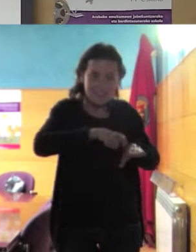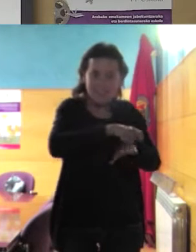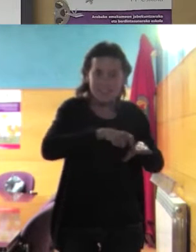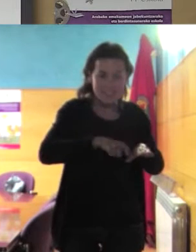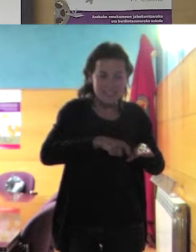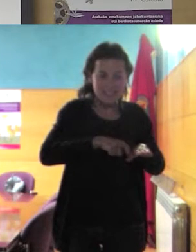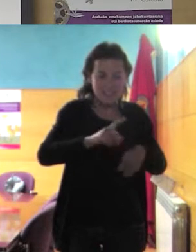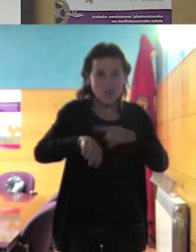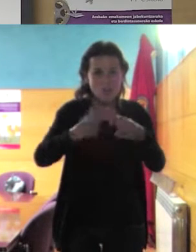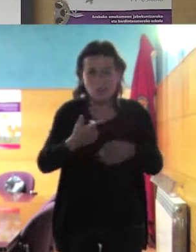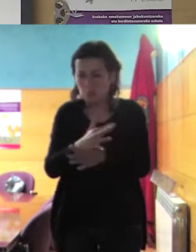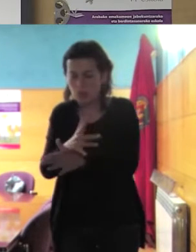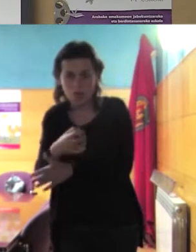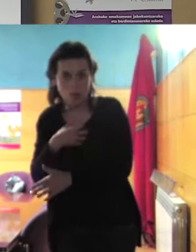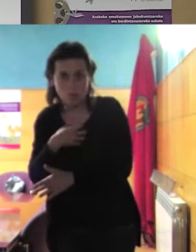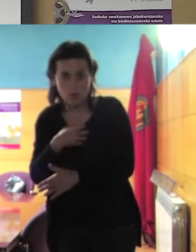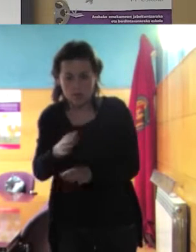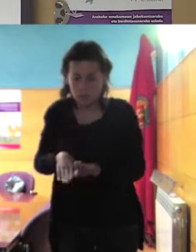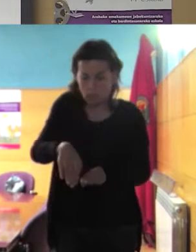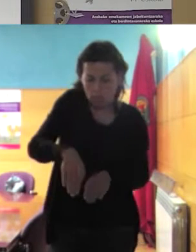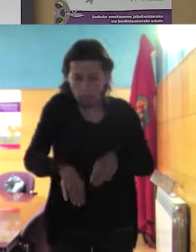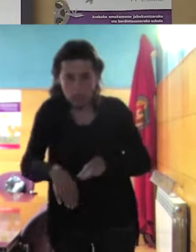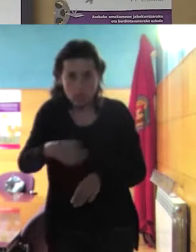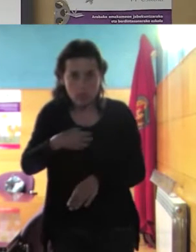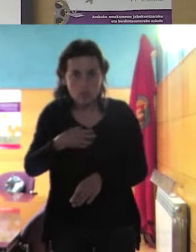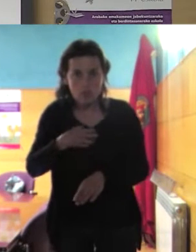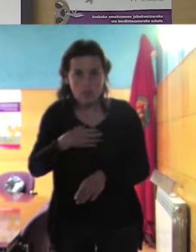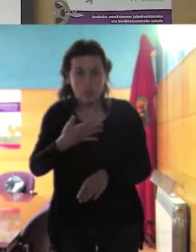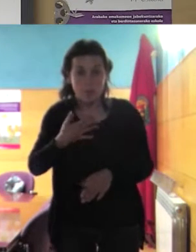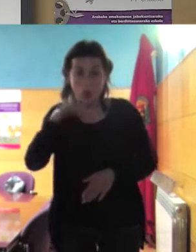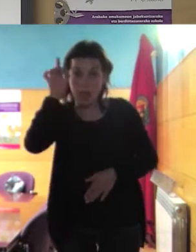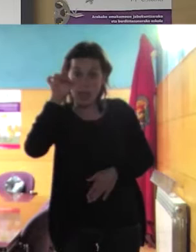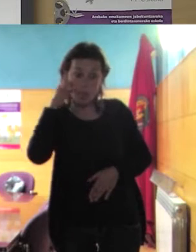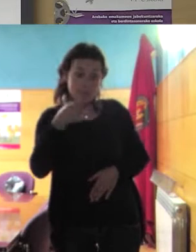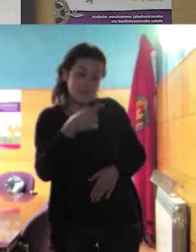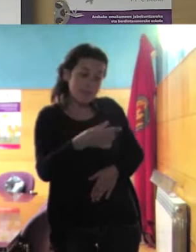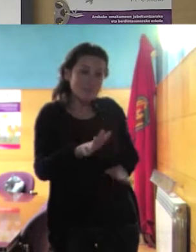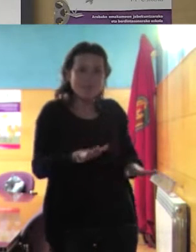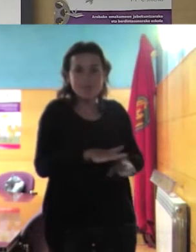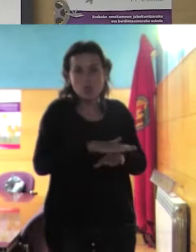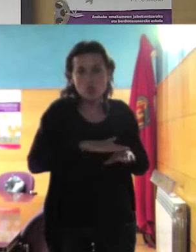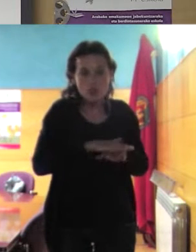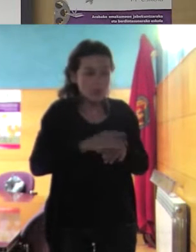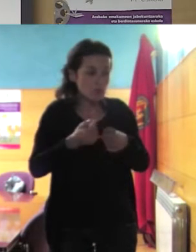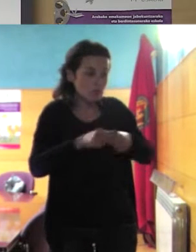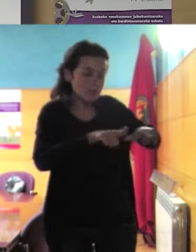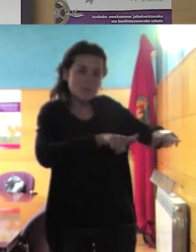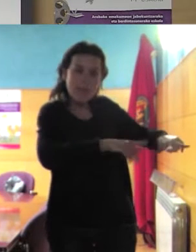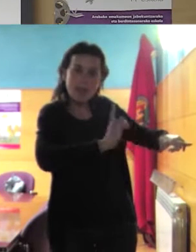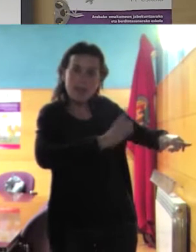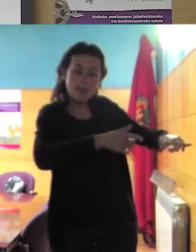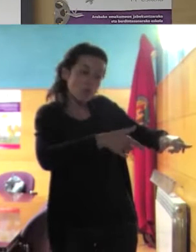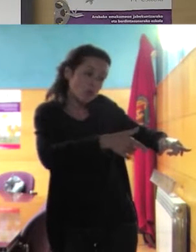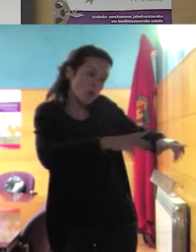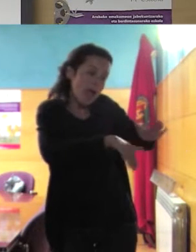casi a ninguna cosa pero la maestra no deja a esa niña en la dirección y le dice hasta que no te pongas un calzado en